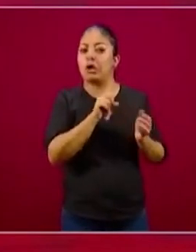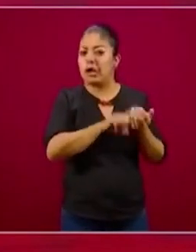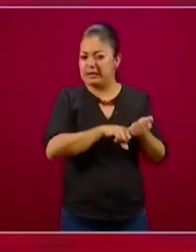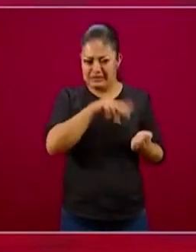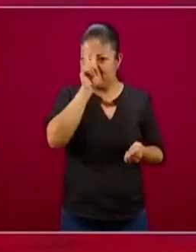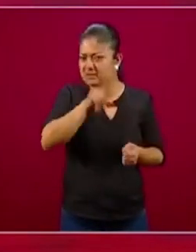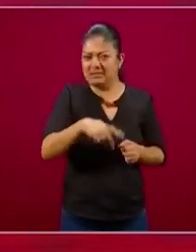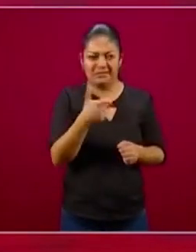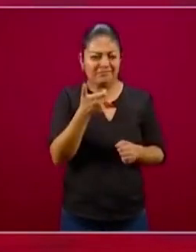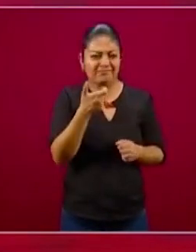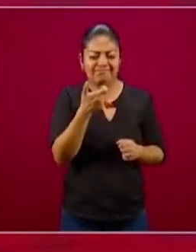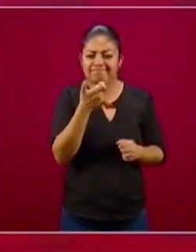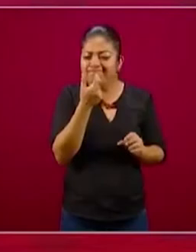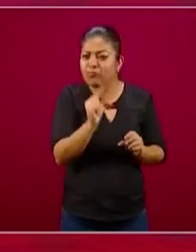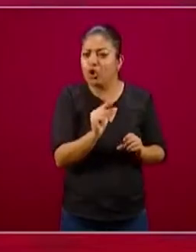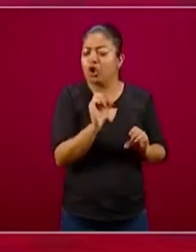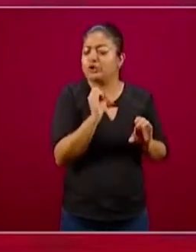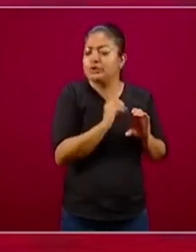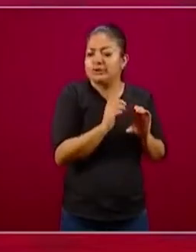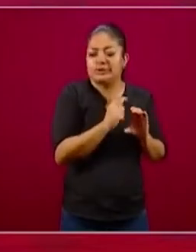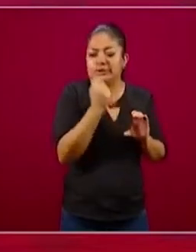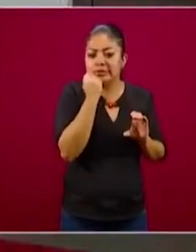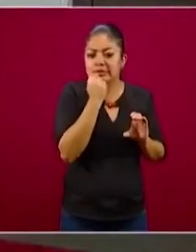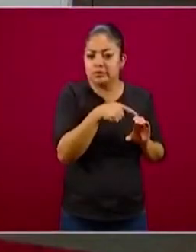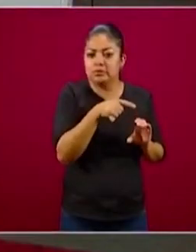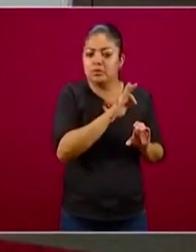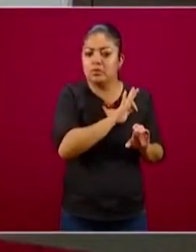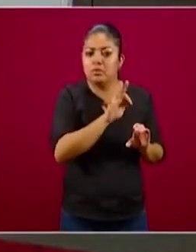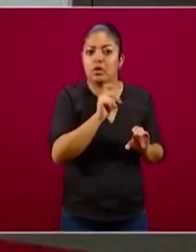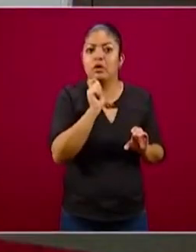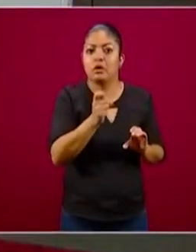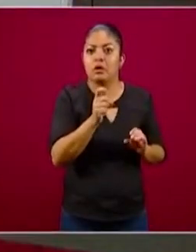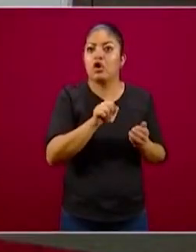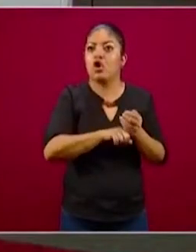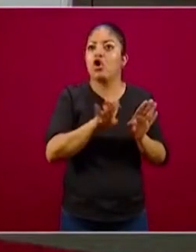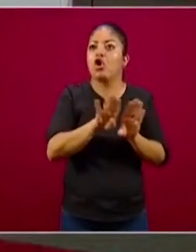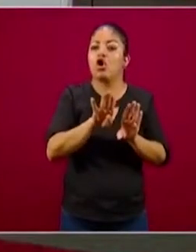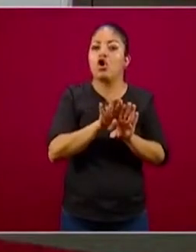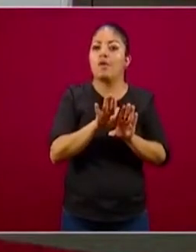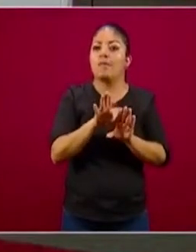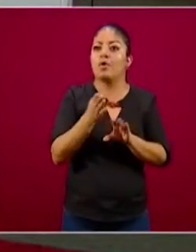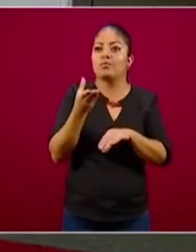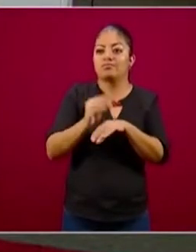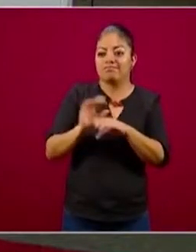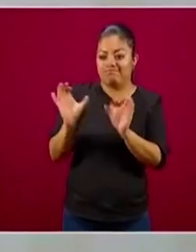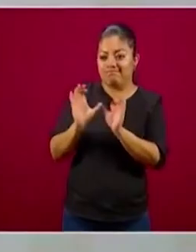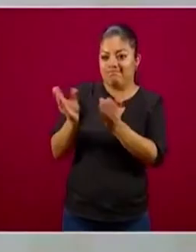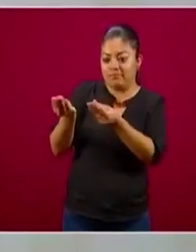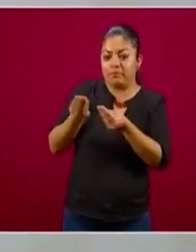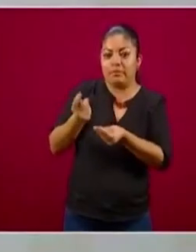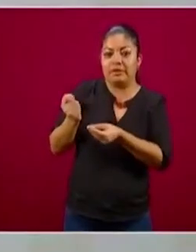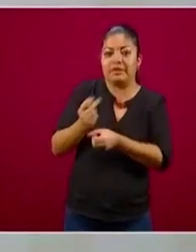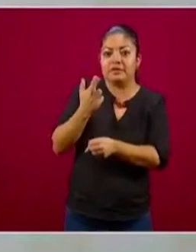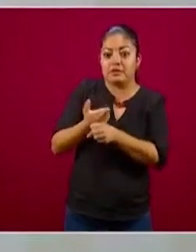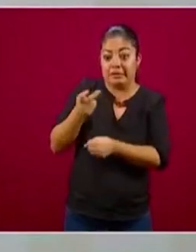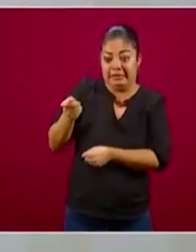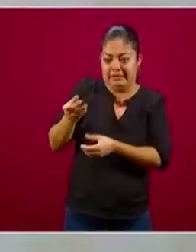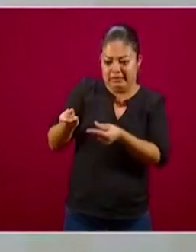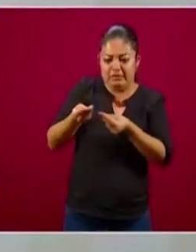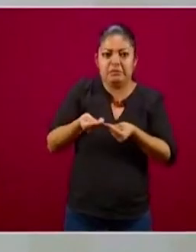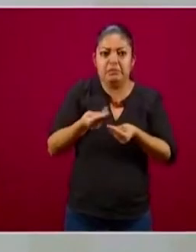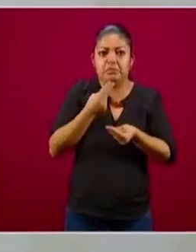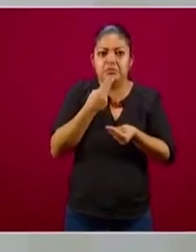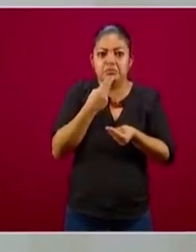pequeñito, comprar un certificado de la tesorería, un certificado que da una tasa de interés